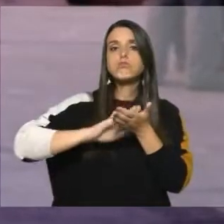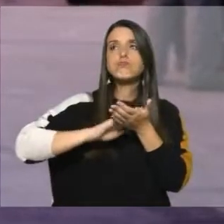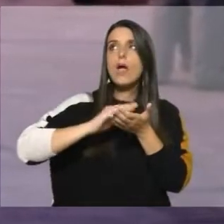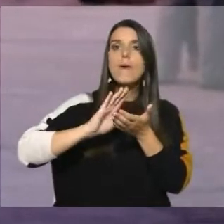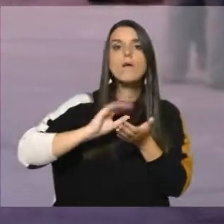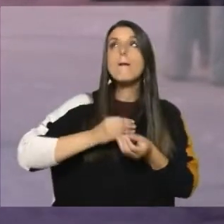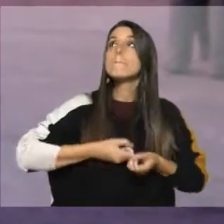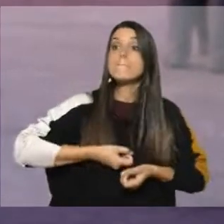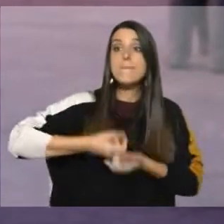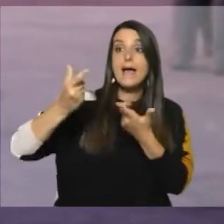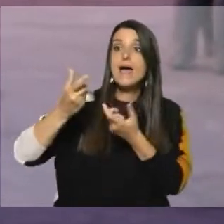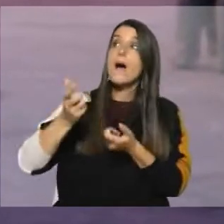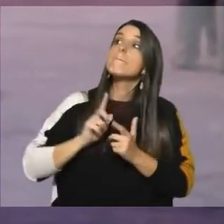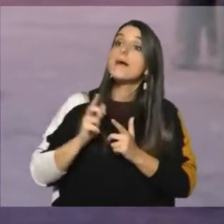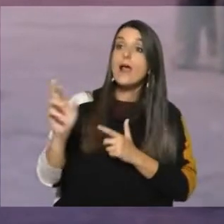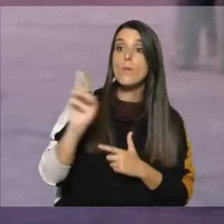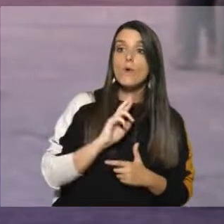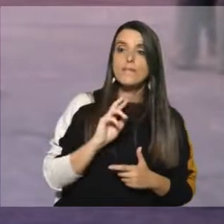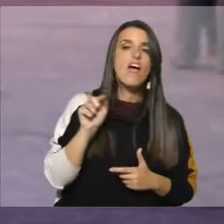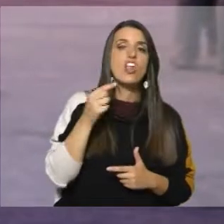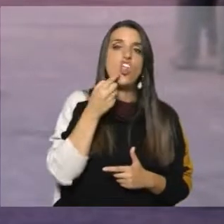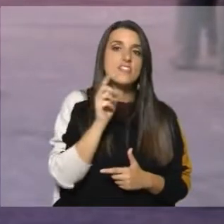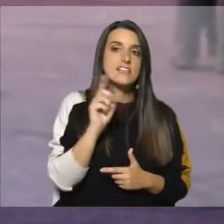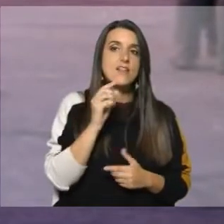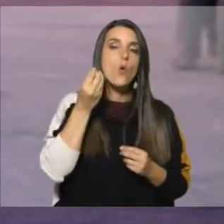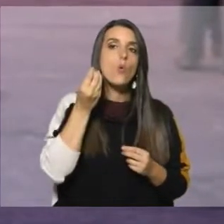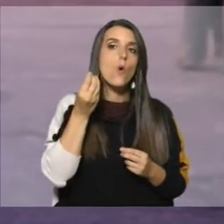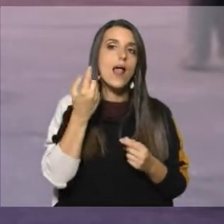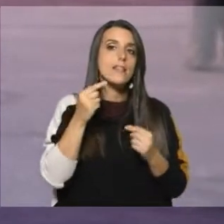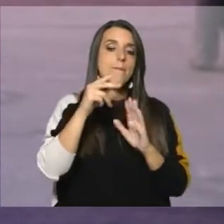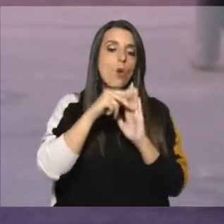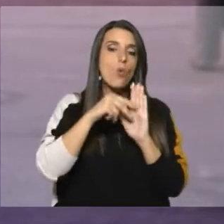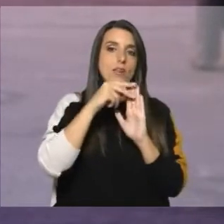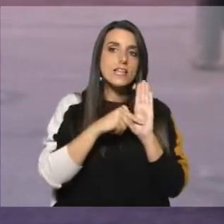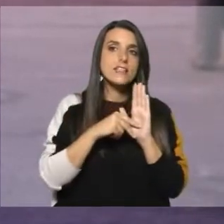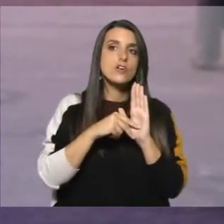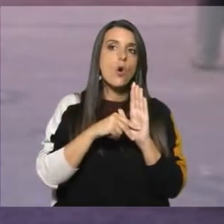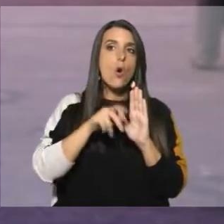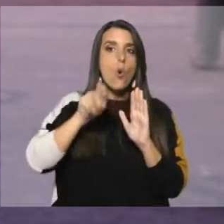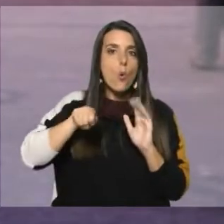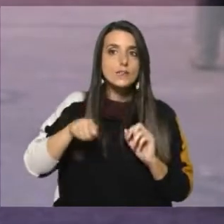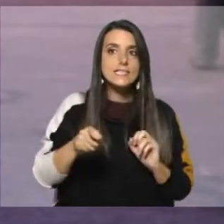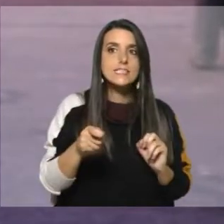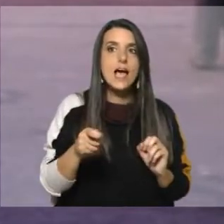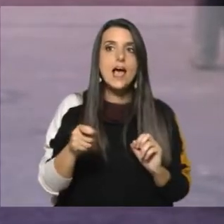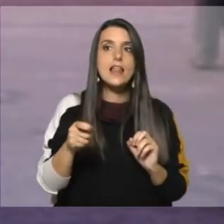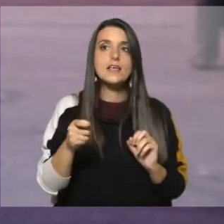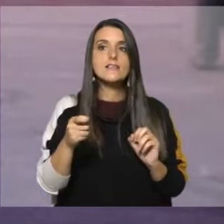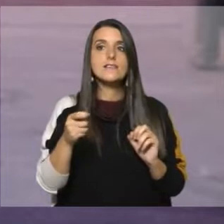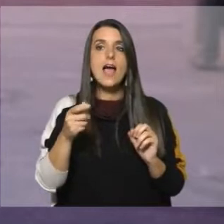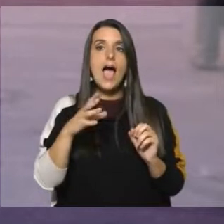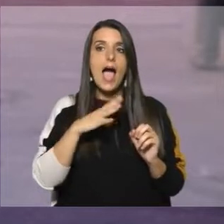allí no concluyen lo que son los argumentos jurídicos, judiciales que tenemos por delante. Tenemos